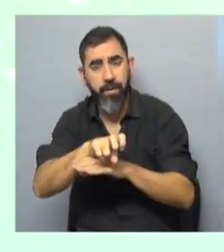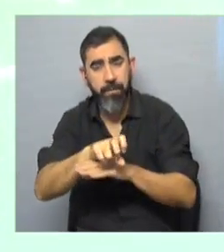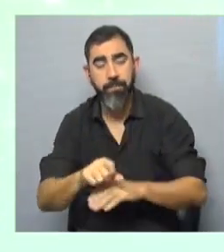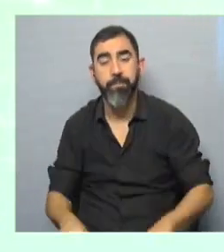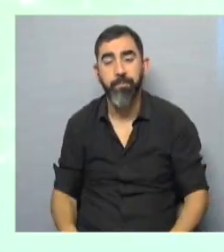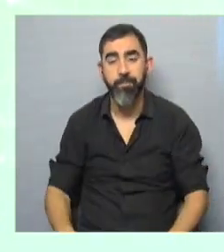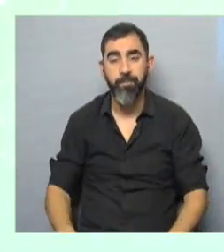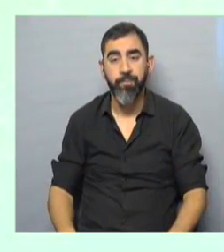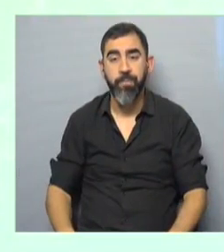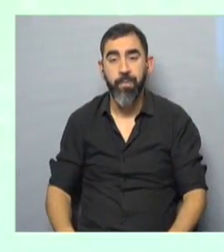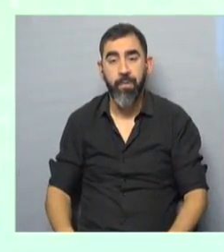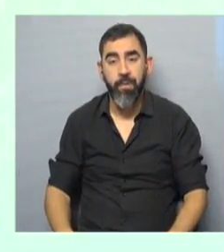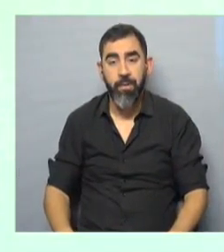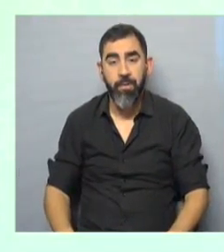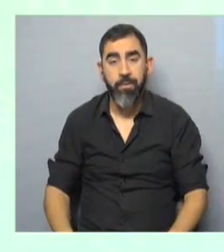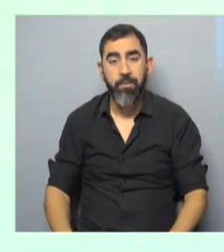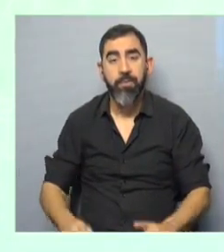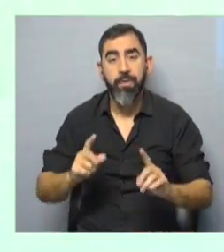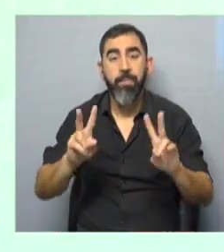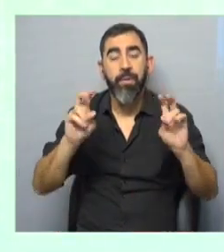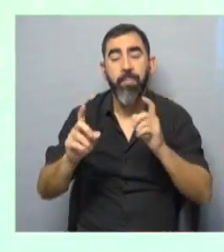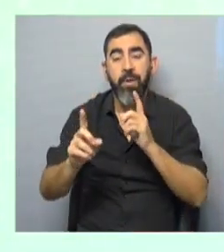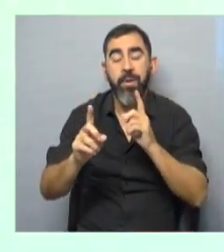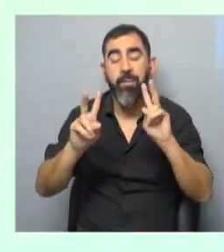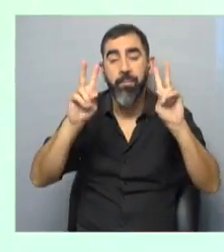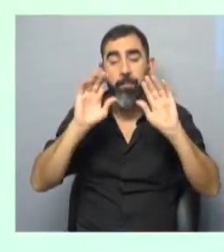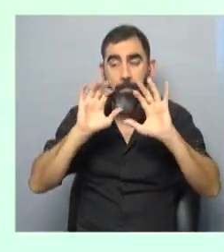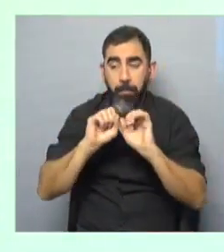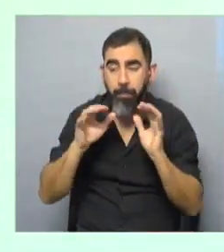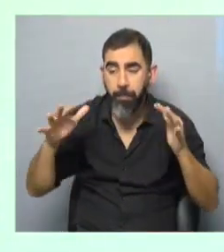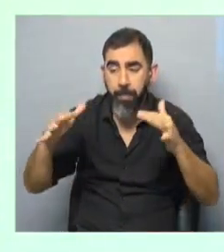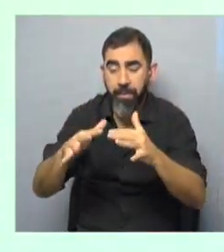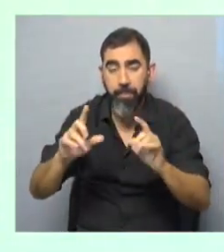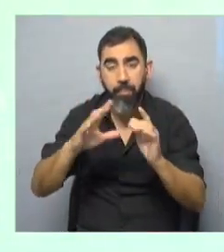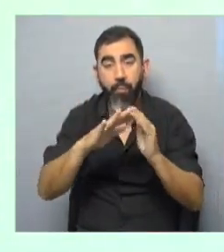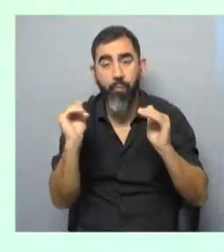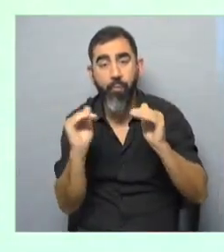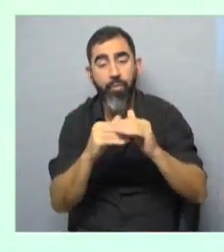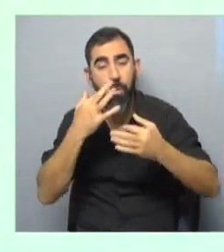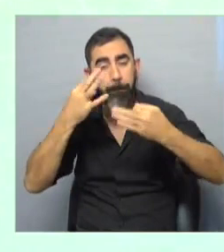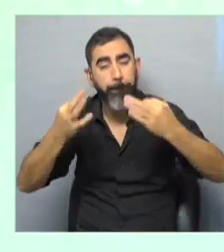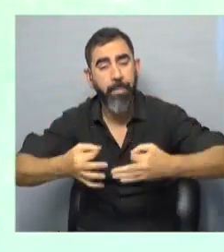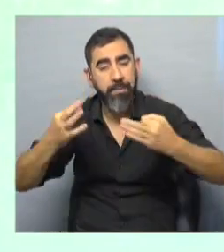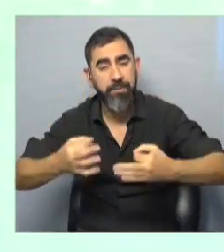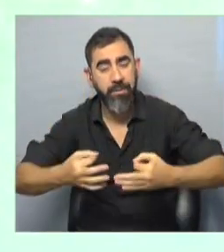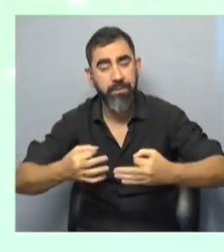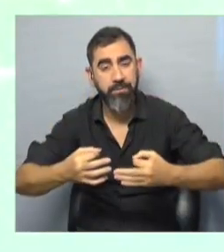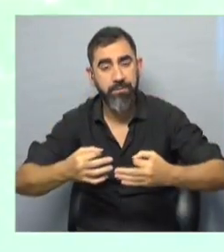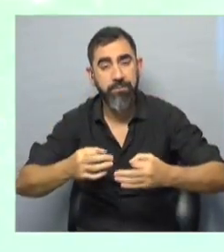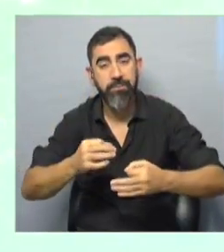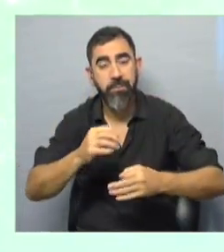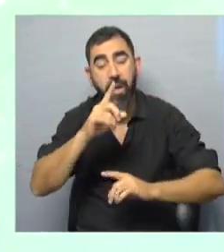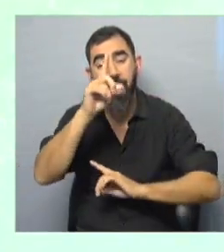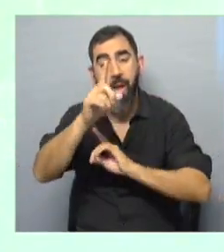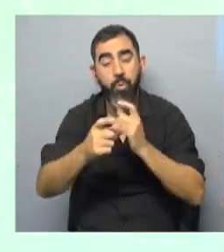tiempo que todo lo que tiene que ver con la atención a los temas de la pandemia y un fondo especial donde se han agrupado